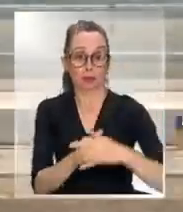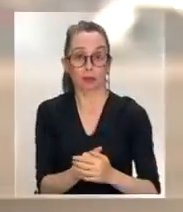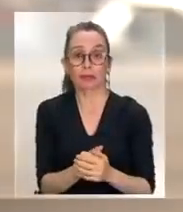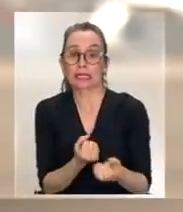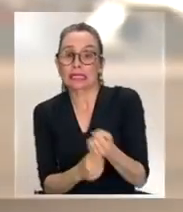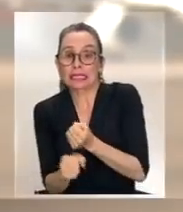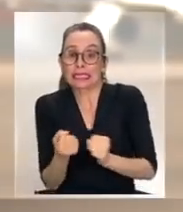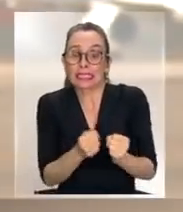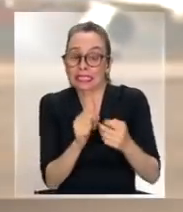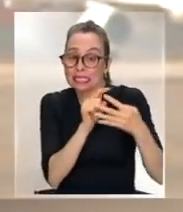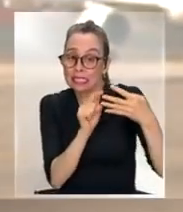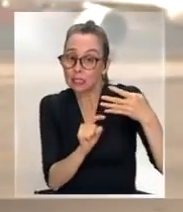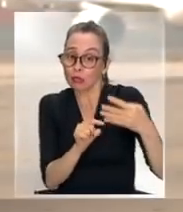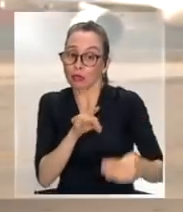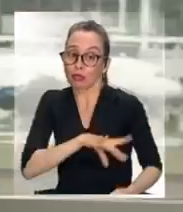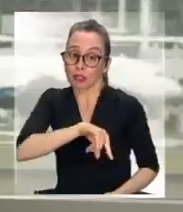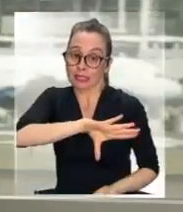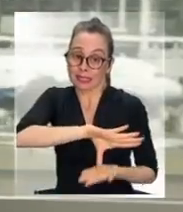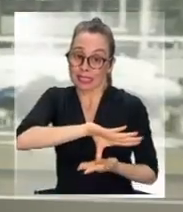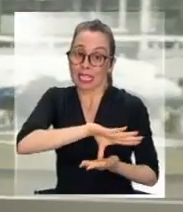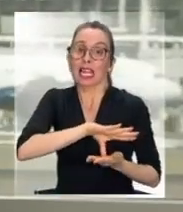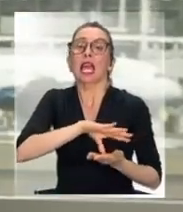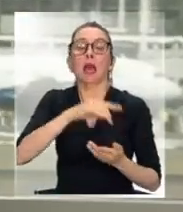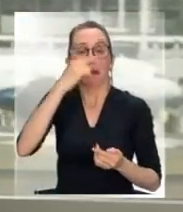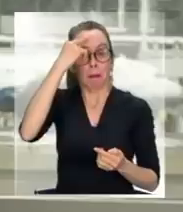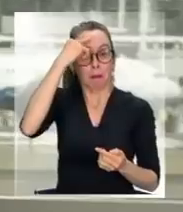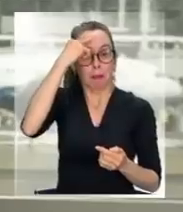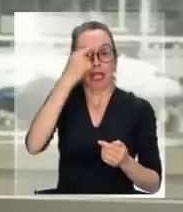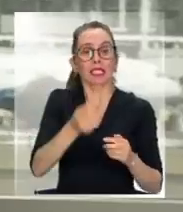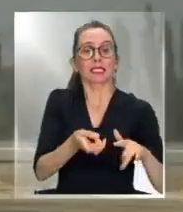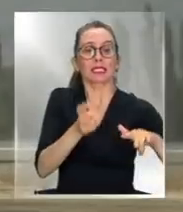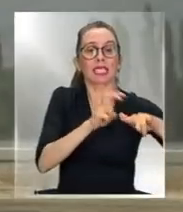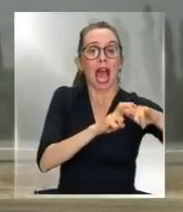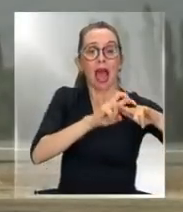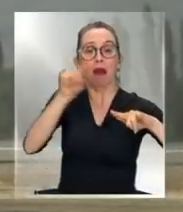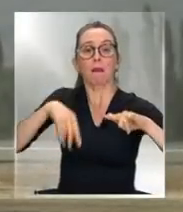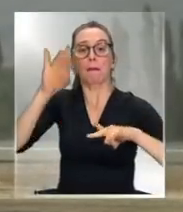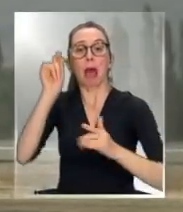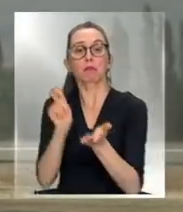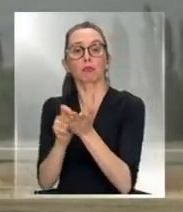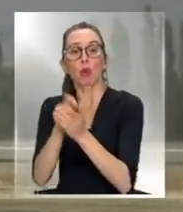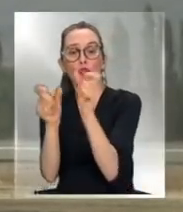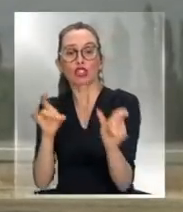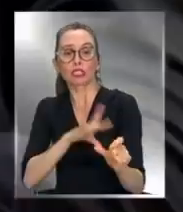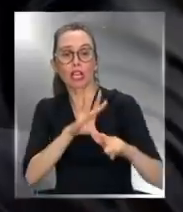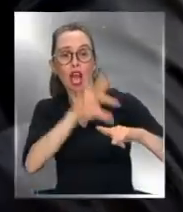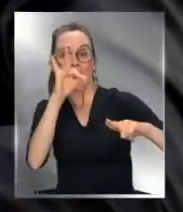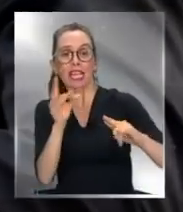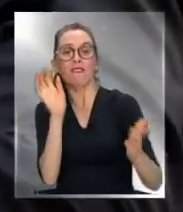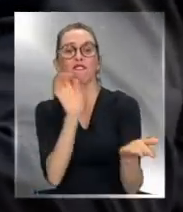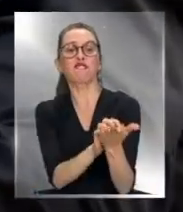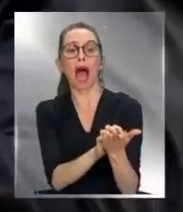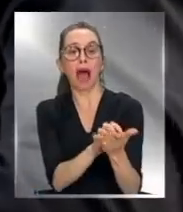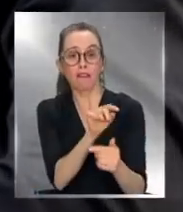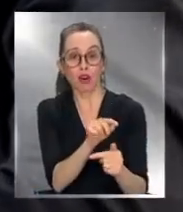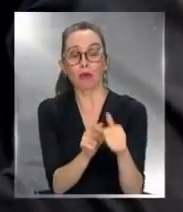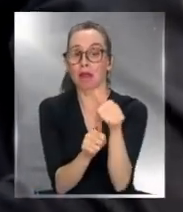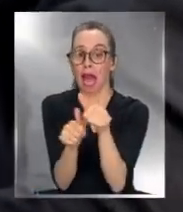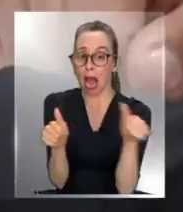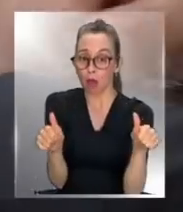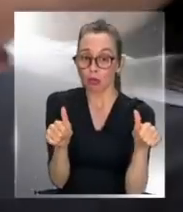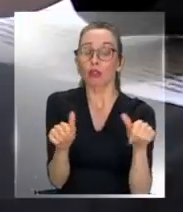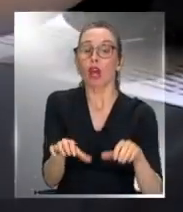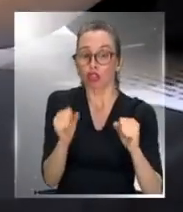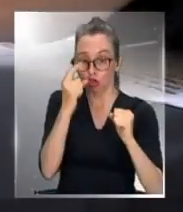Inquietudes que surgen en un país donde hoy los aviones parecen ser el medio de transporte favorito de los chilenos, pero donde las autoridades aseguran se están